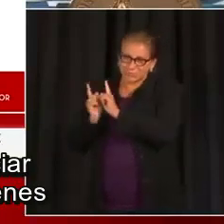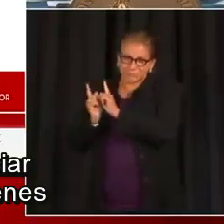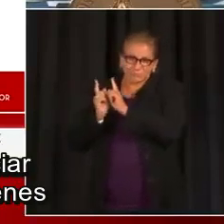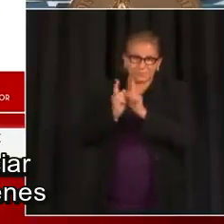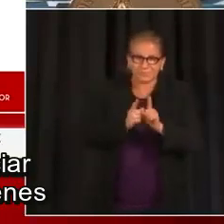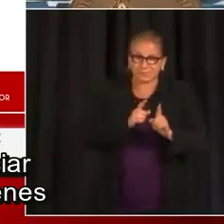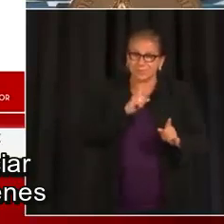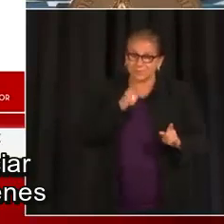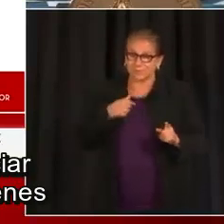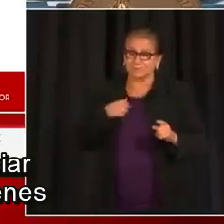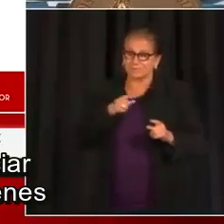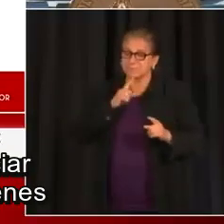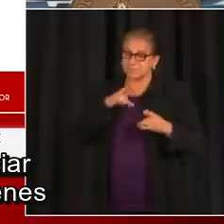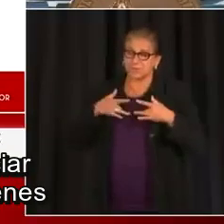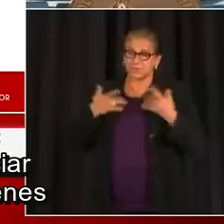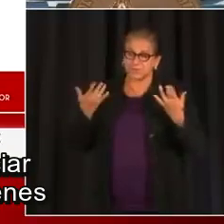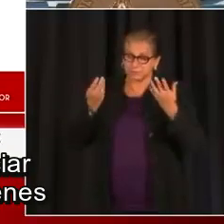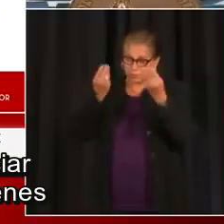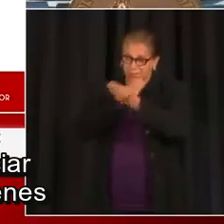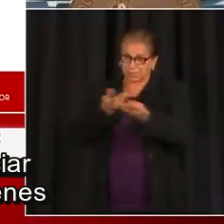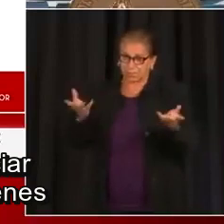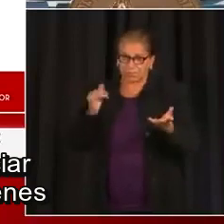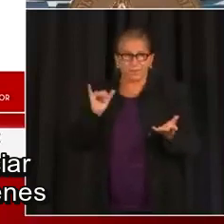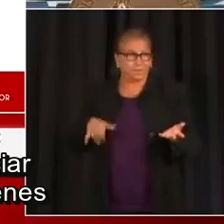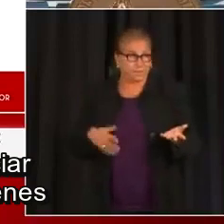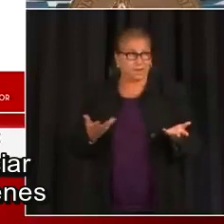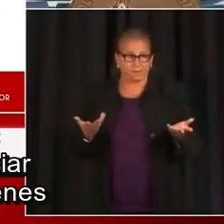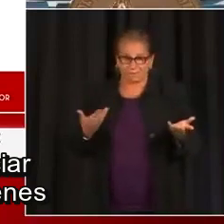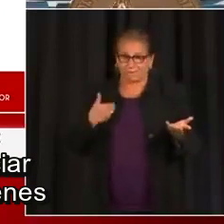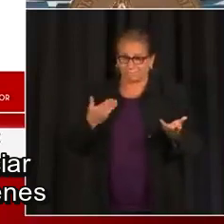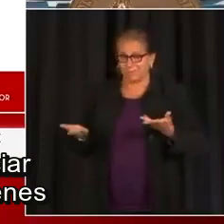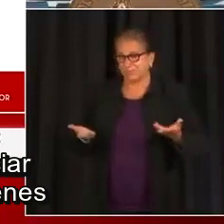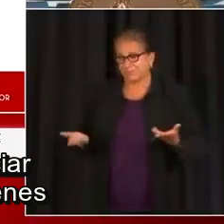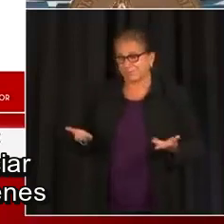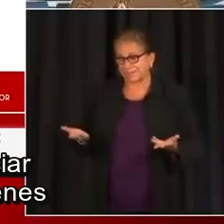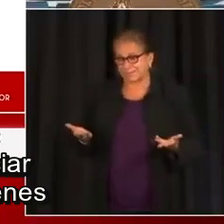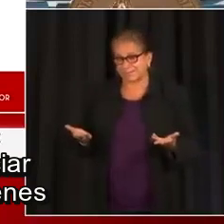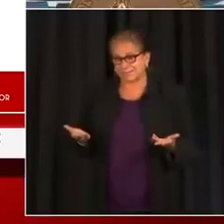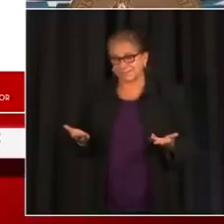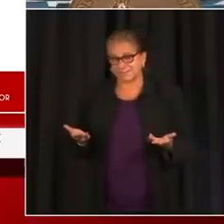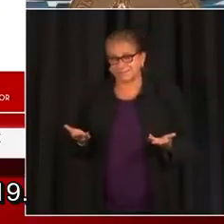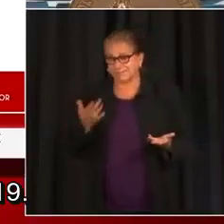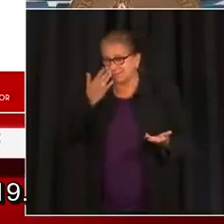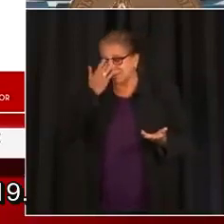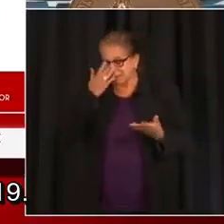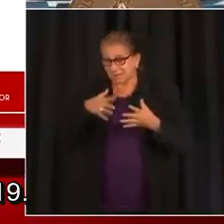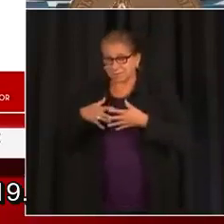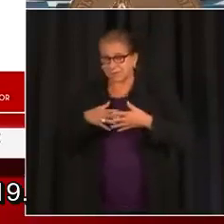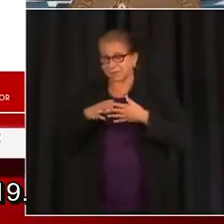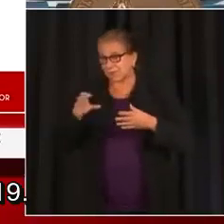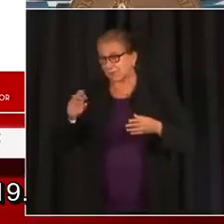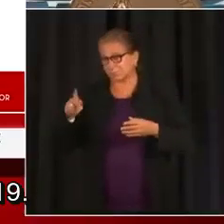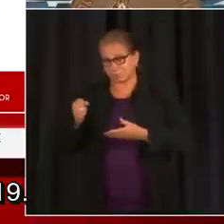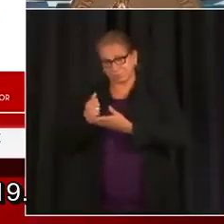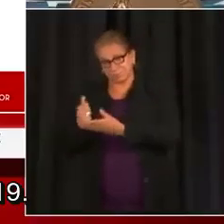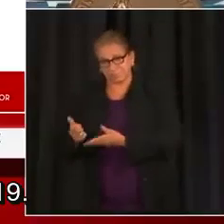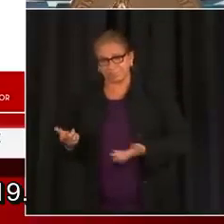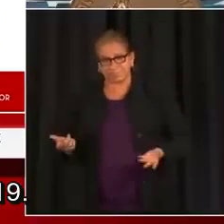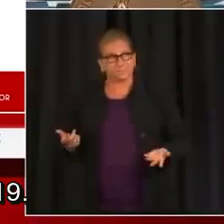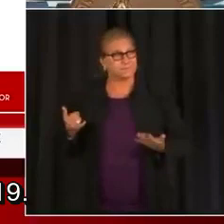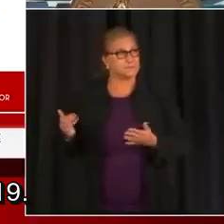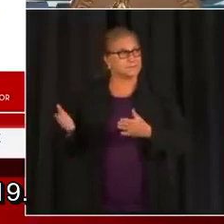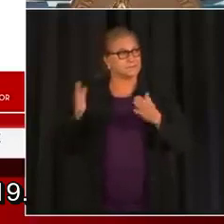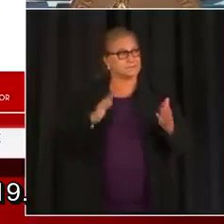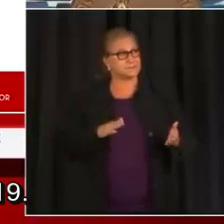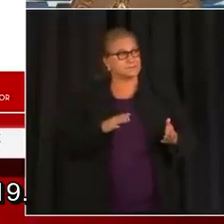También estamos emocionados por anunciar los incentivos para los más jóvenes, como mencioné, los que se